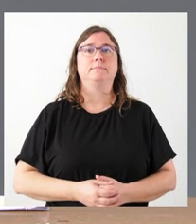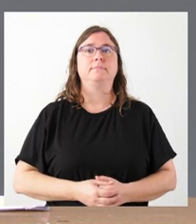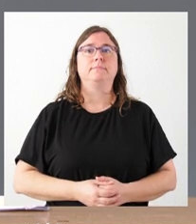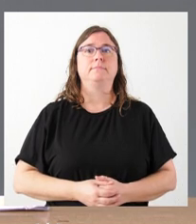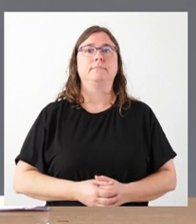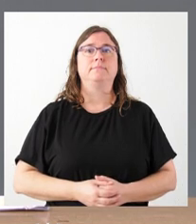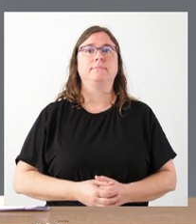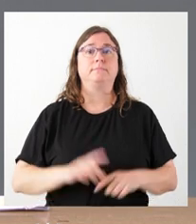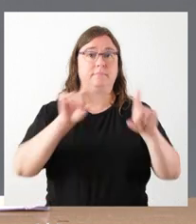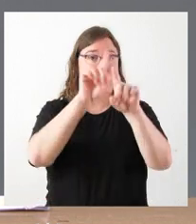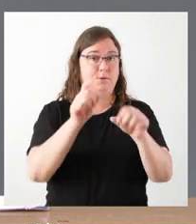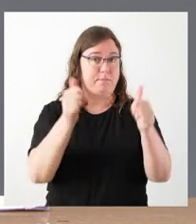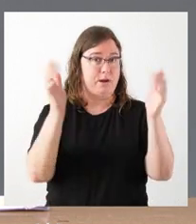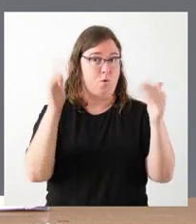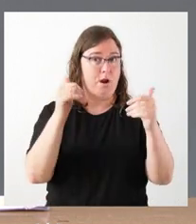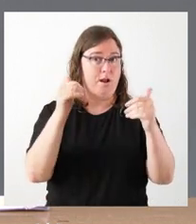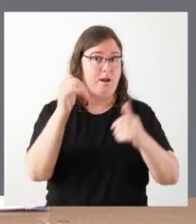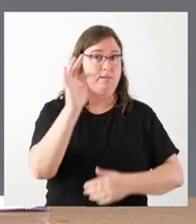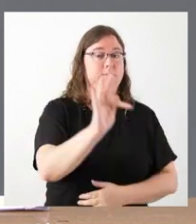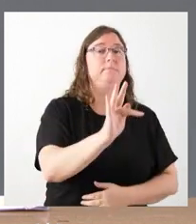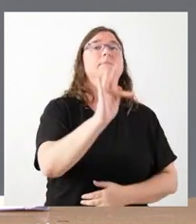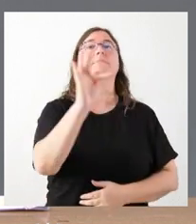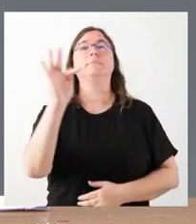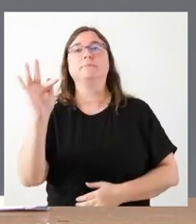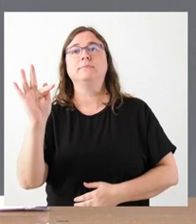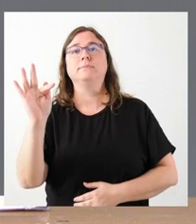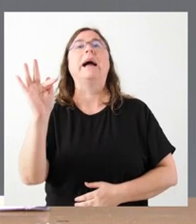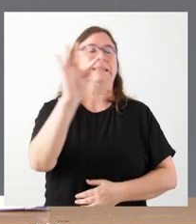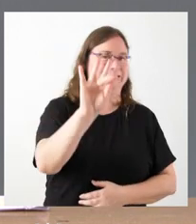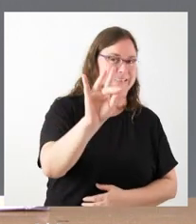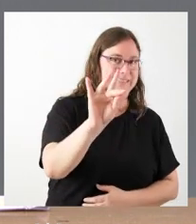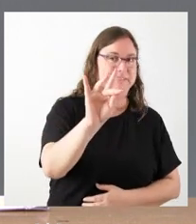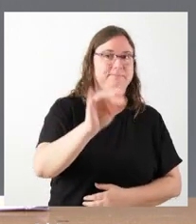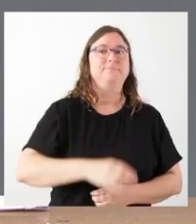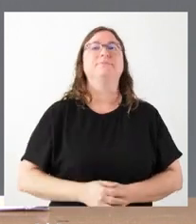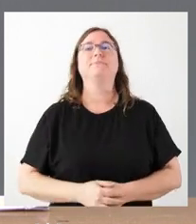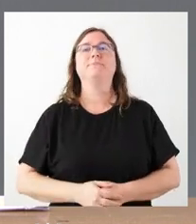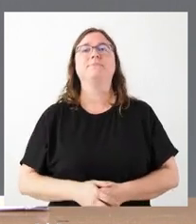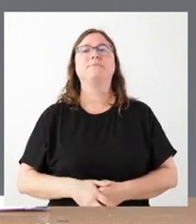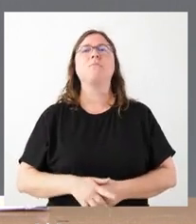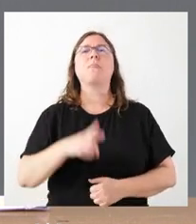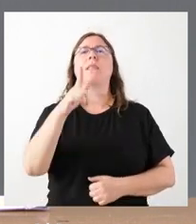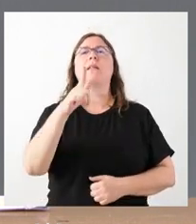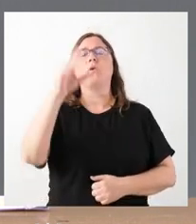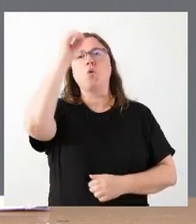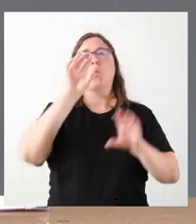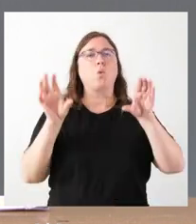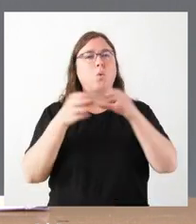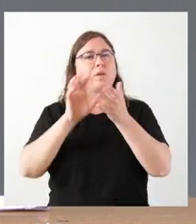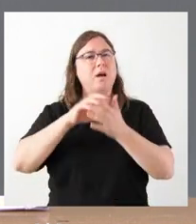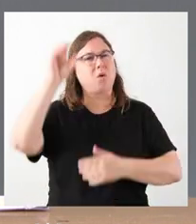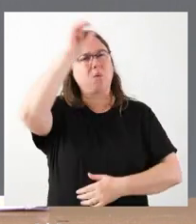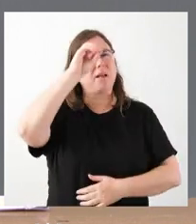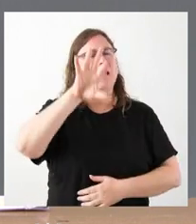Si no hay más preguntas… SEÑORA Sí, buenas, consejero. ¿Qué opinión tiene la Junta de Castilla y León de la decisión de la